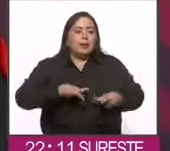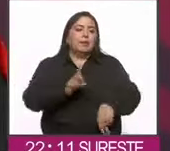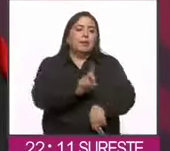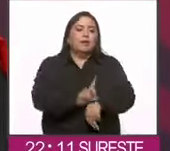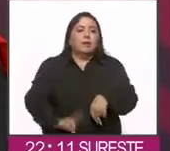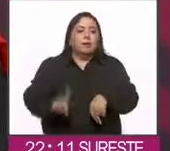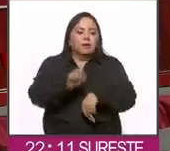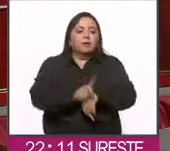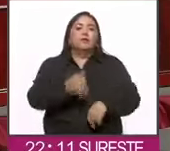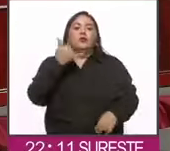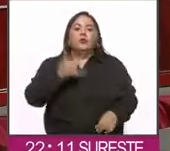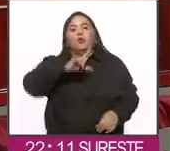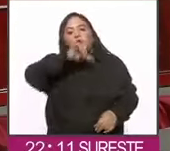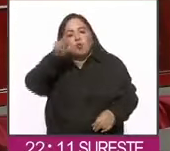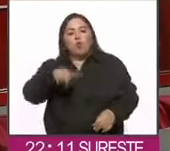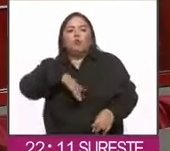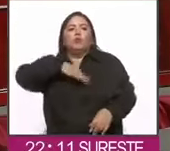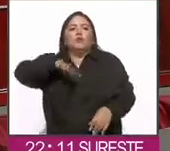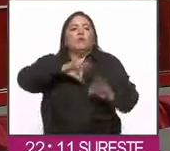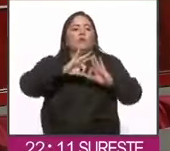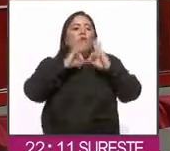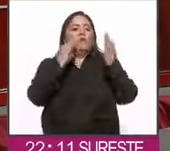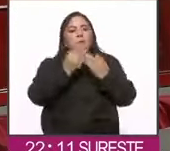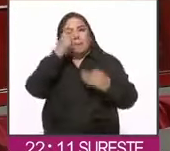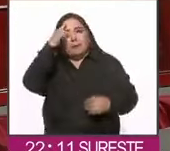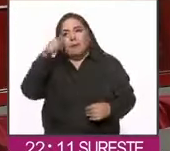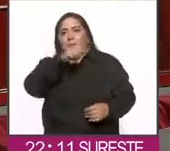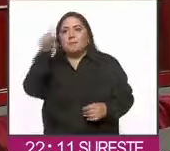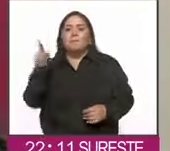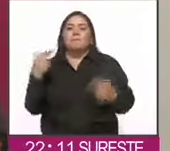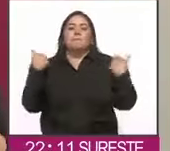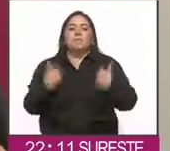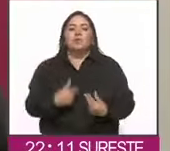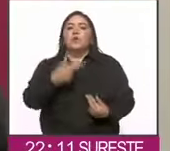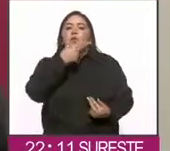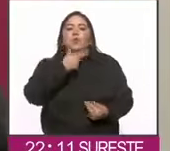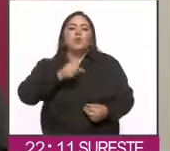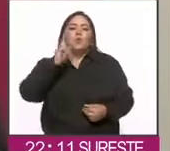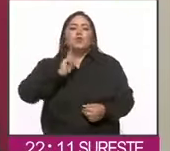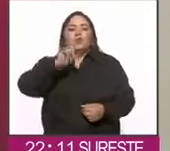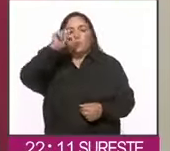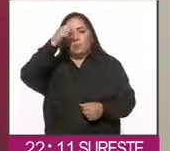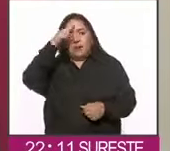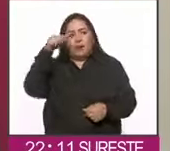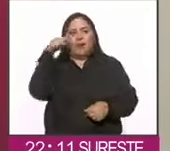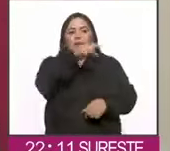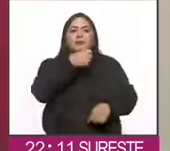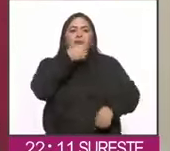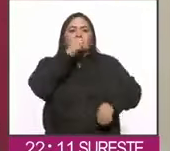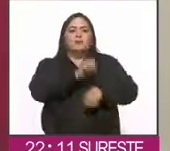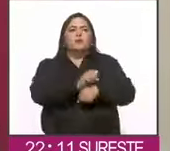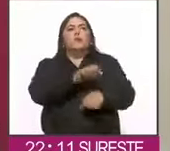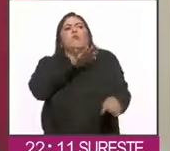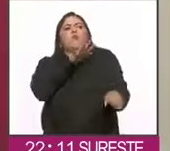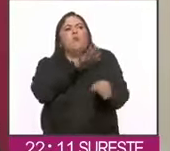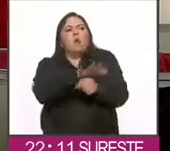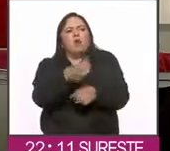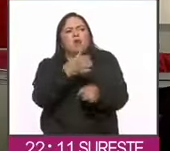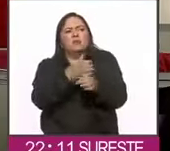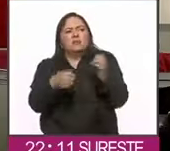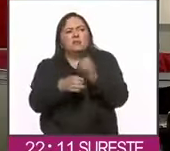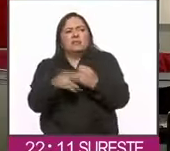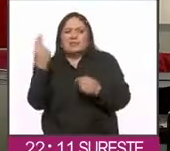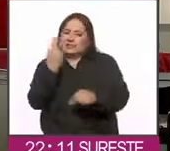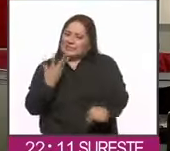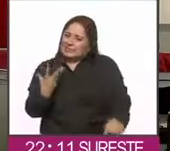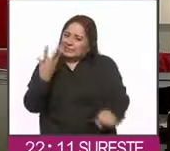y buscaremos la forma de que los maestros y las maestras hagan llegar a la secretaría cuáles son las cosas que hay que